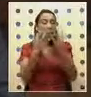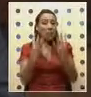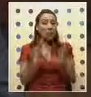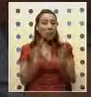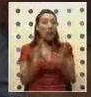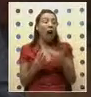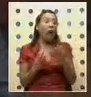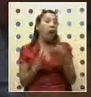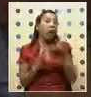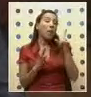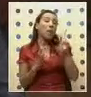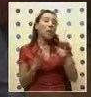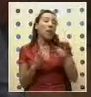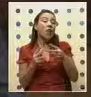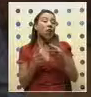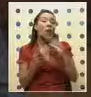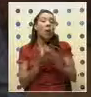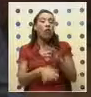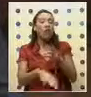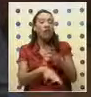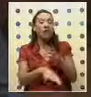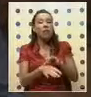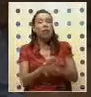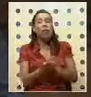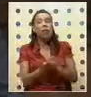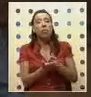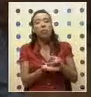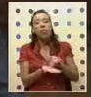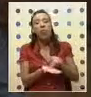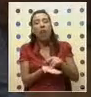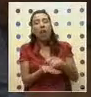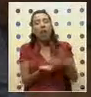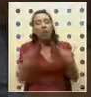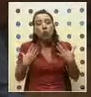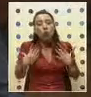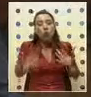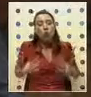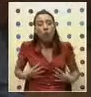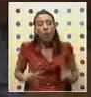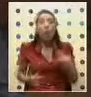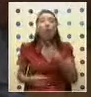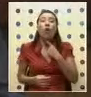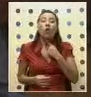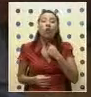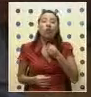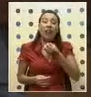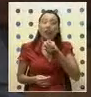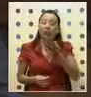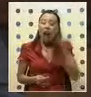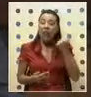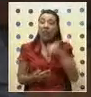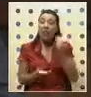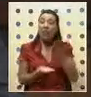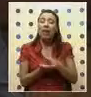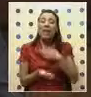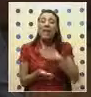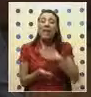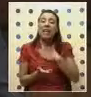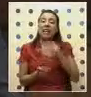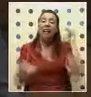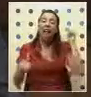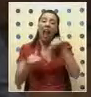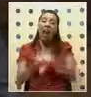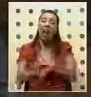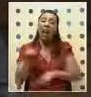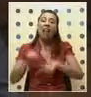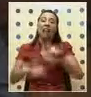menos libre cuando la enfermedad empezó a debilitar su anciano cuerpo y uno de los pocos deseos que expresó antes de morir es que quería ser enterrado en su